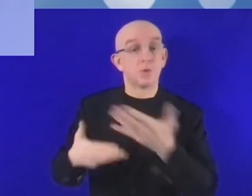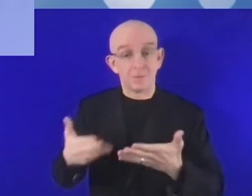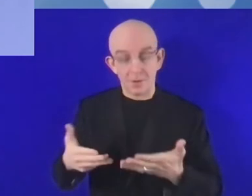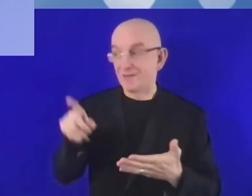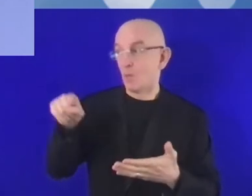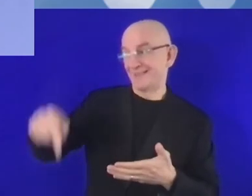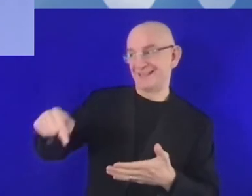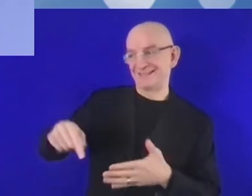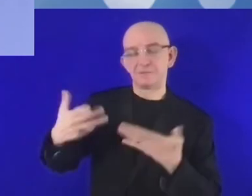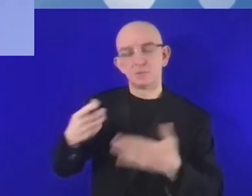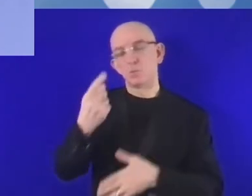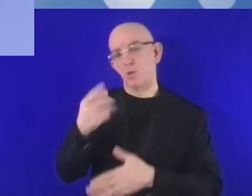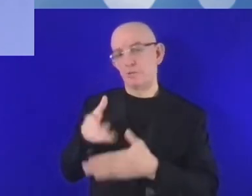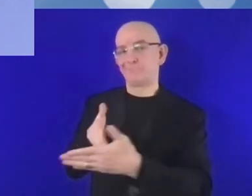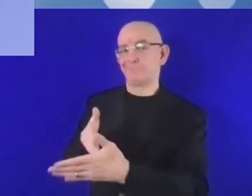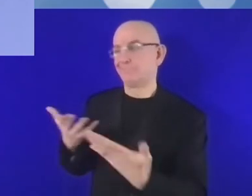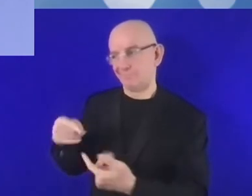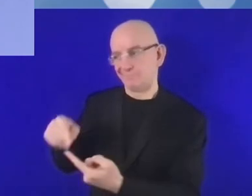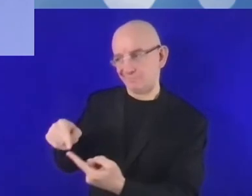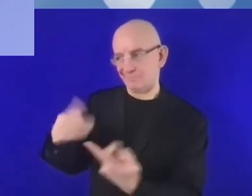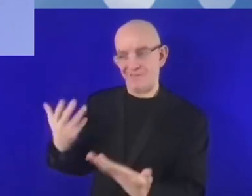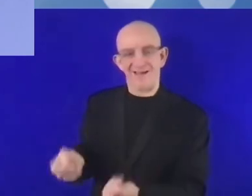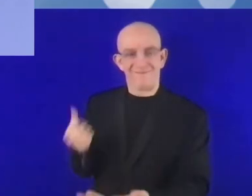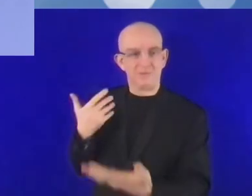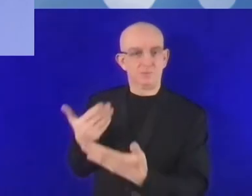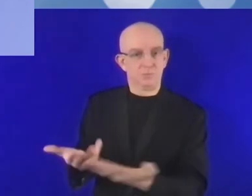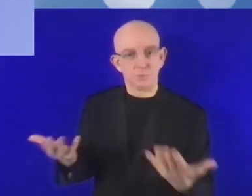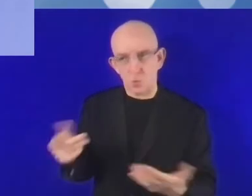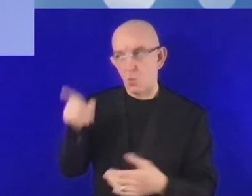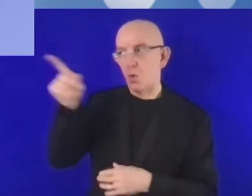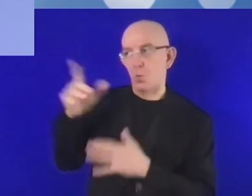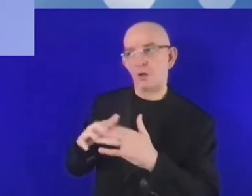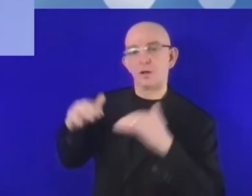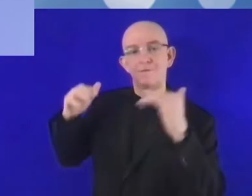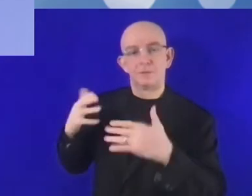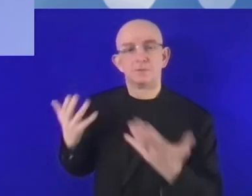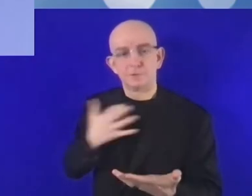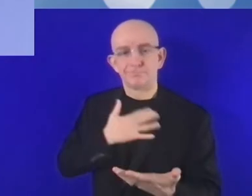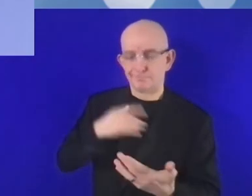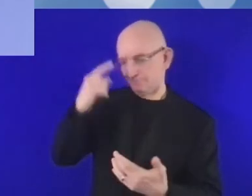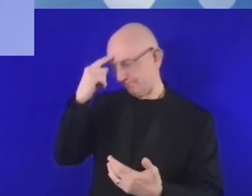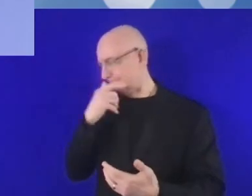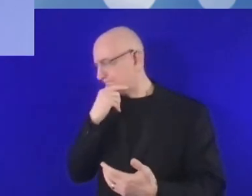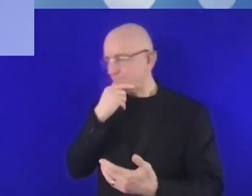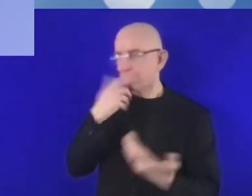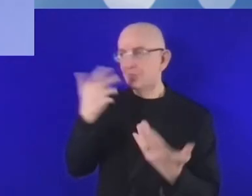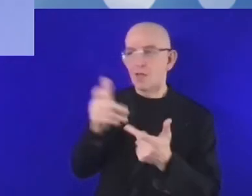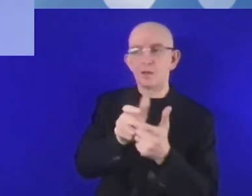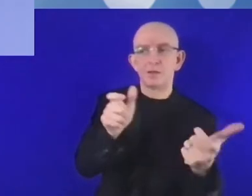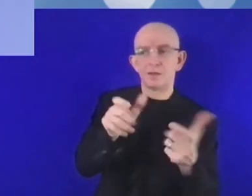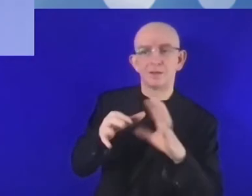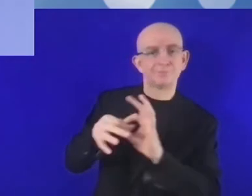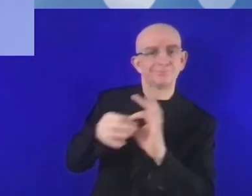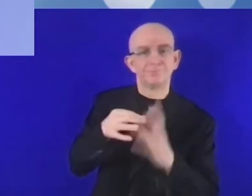puedan funcionar en este ámbito. Así que, tanto el sector privado como el sector público, las autoridades locales y